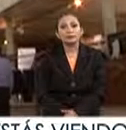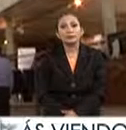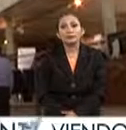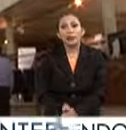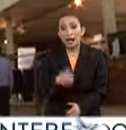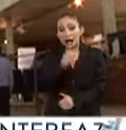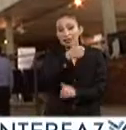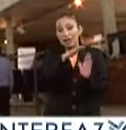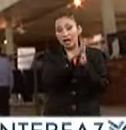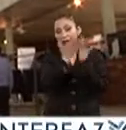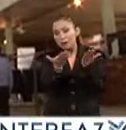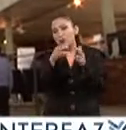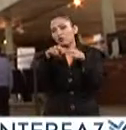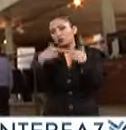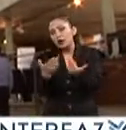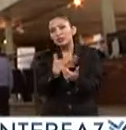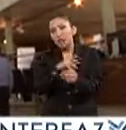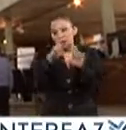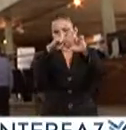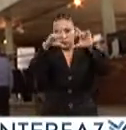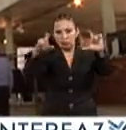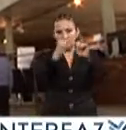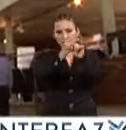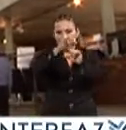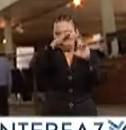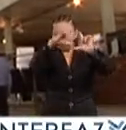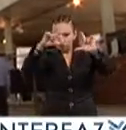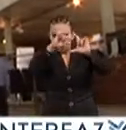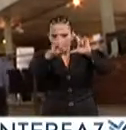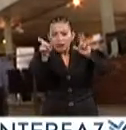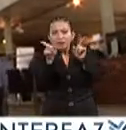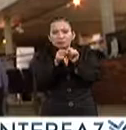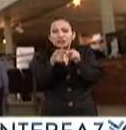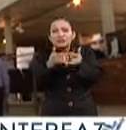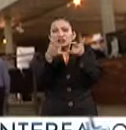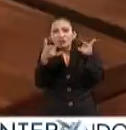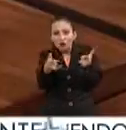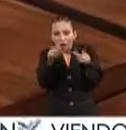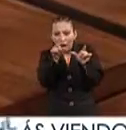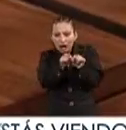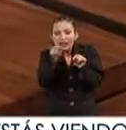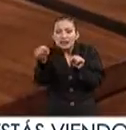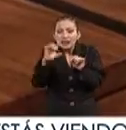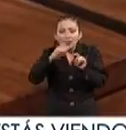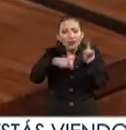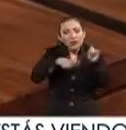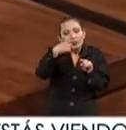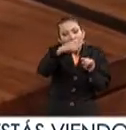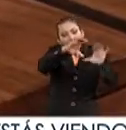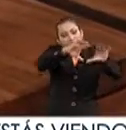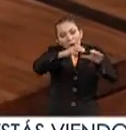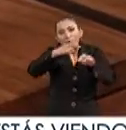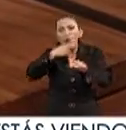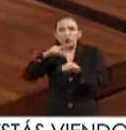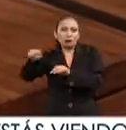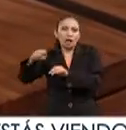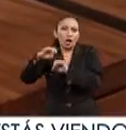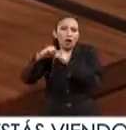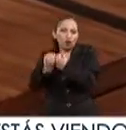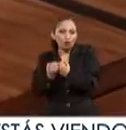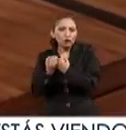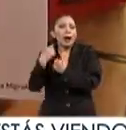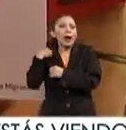Cada obra cuenta con una ficha bibliográfica, sinopsis y se cataloga conforme a la clasificación que utiliza la